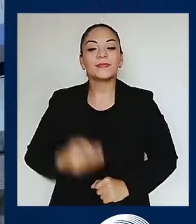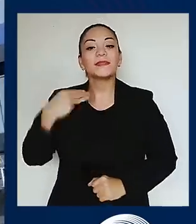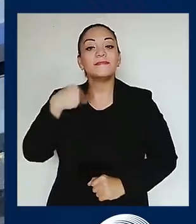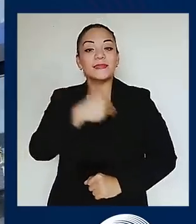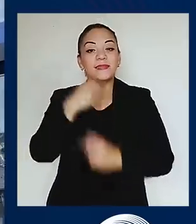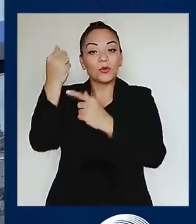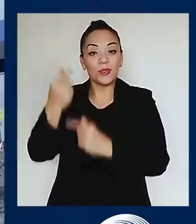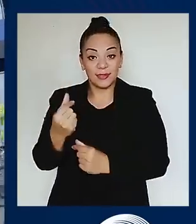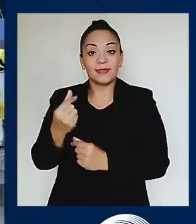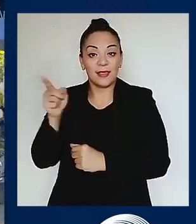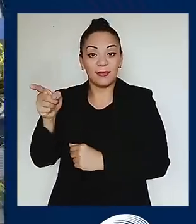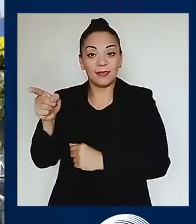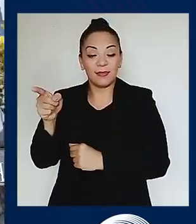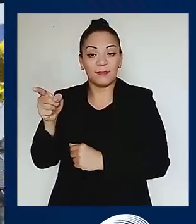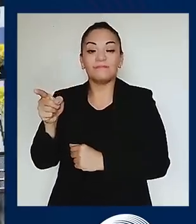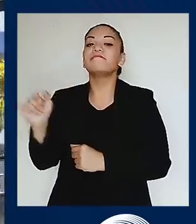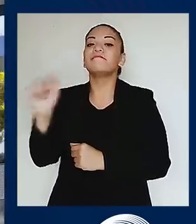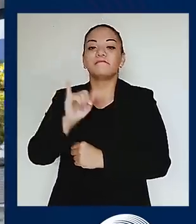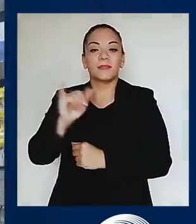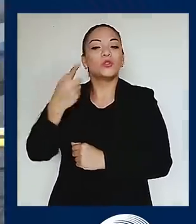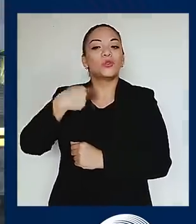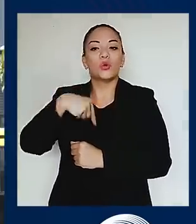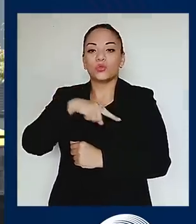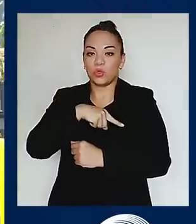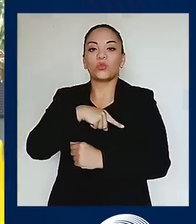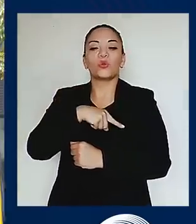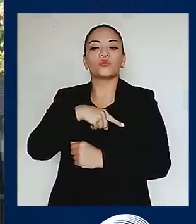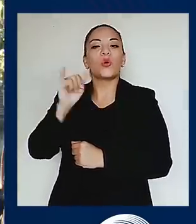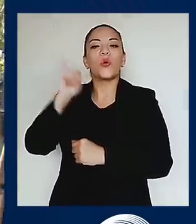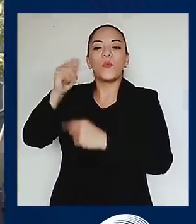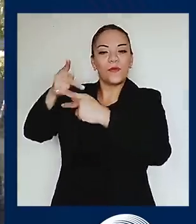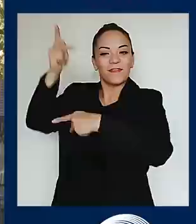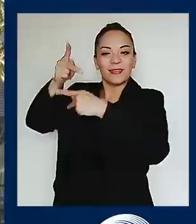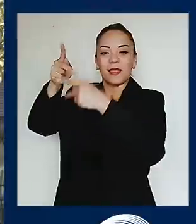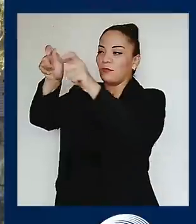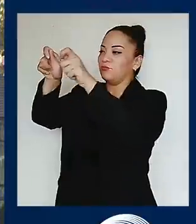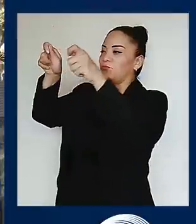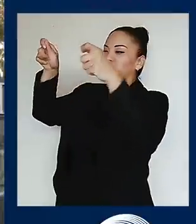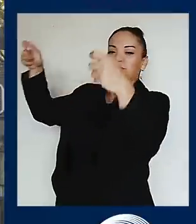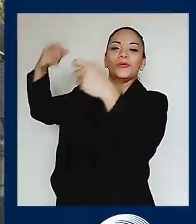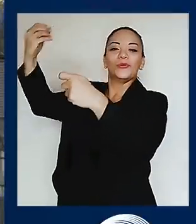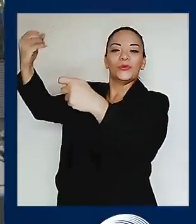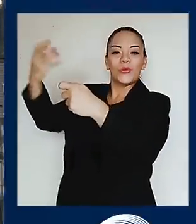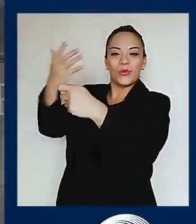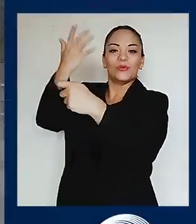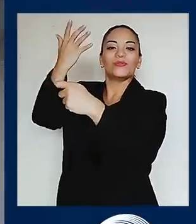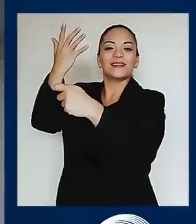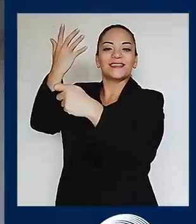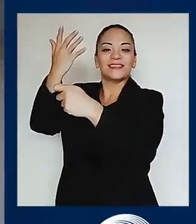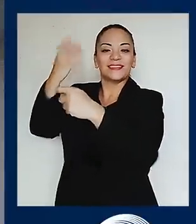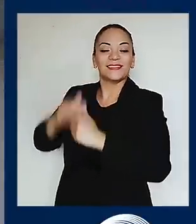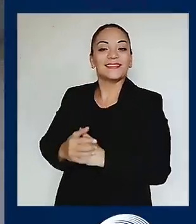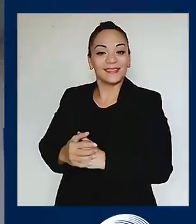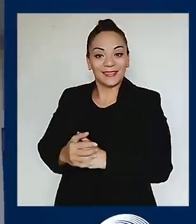de Hacienda, hemos abierto las cortinas para que entre la luz del sol a iluminar